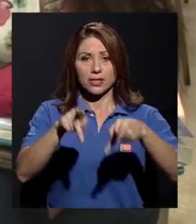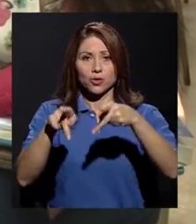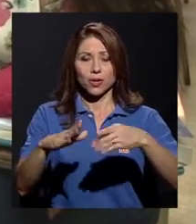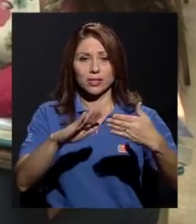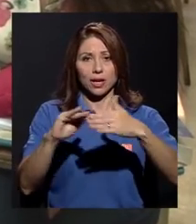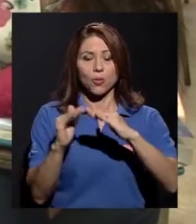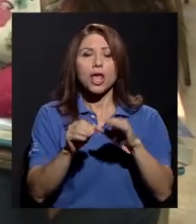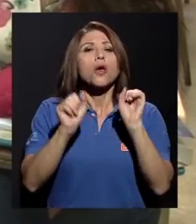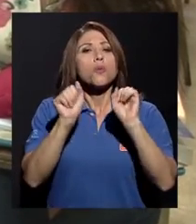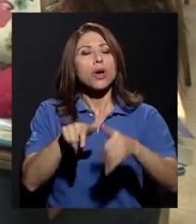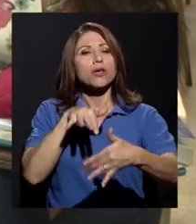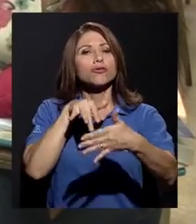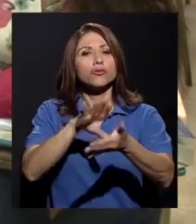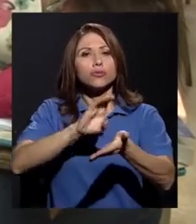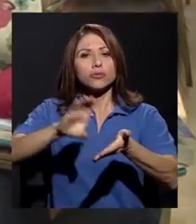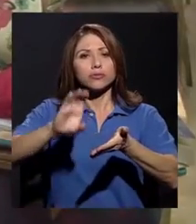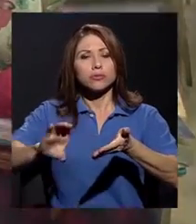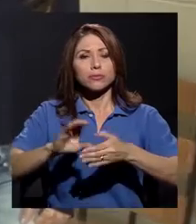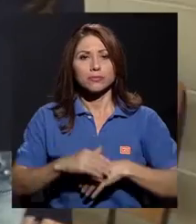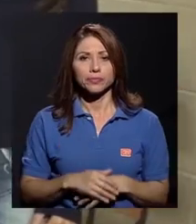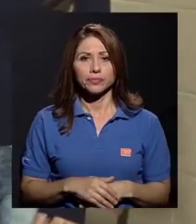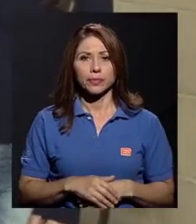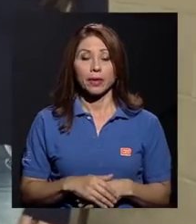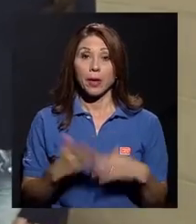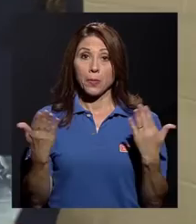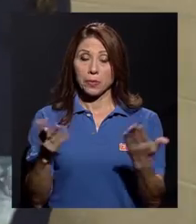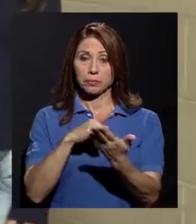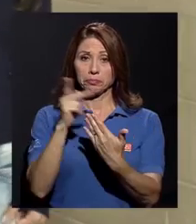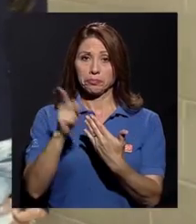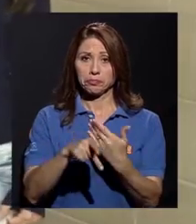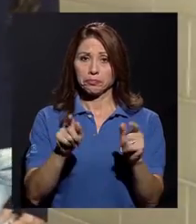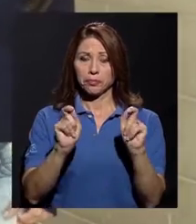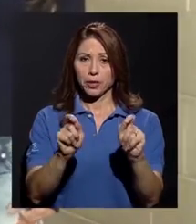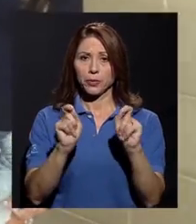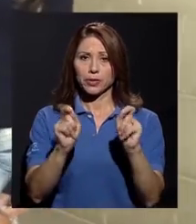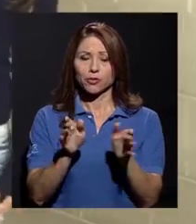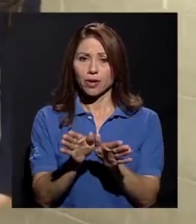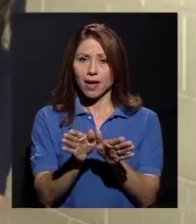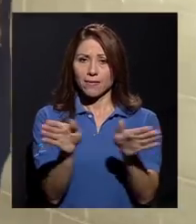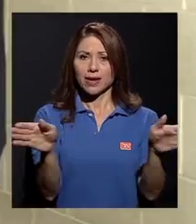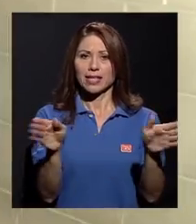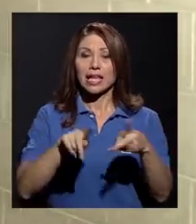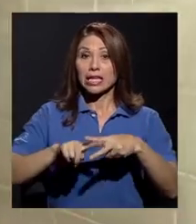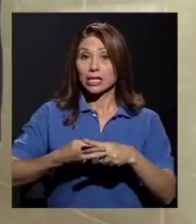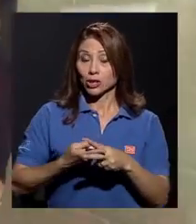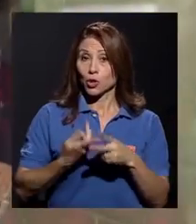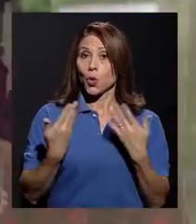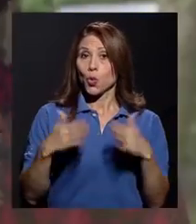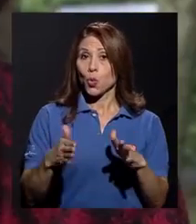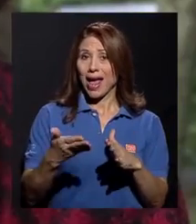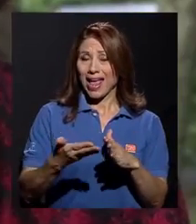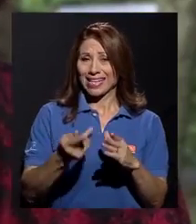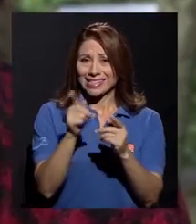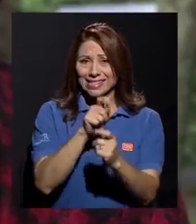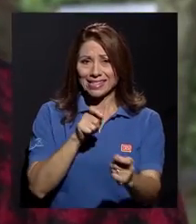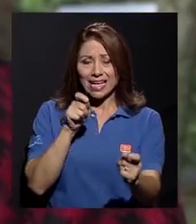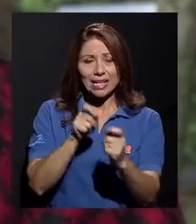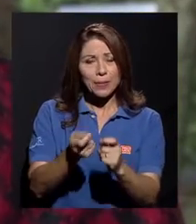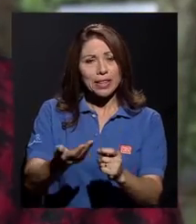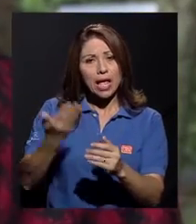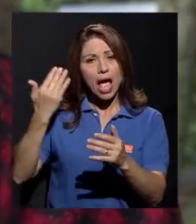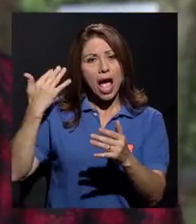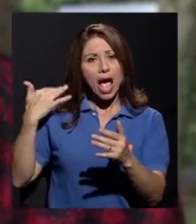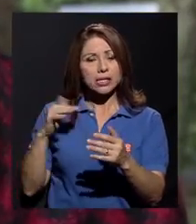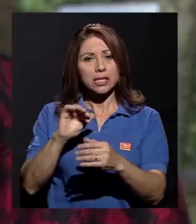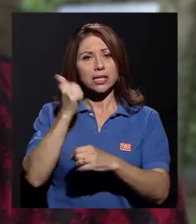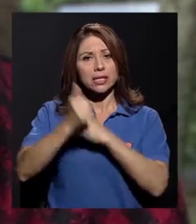cruzar la educación secundaria. Bueno, el programa de educación abierta inició casualmente hace 10 años exactamente, a partir de